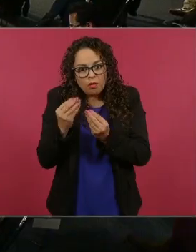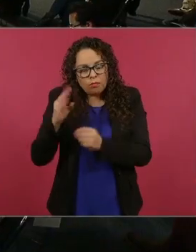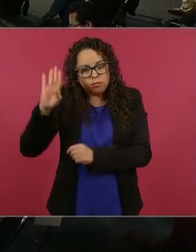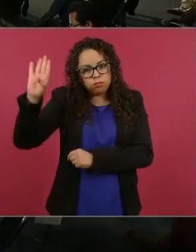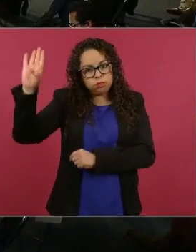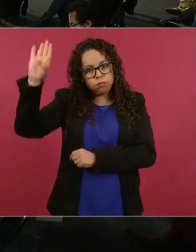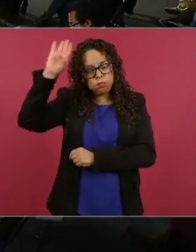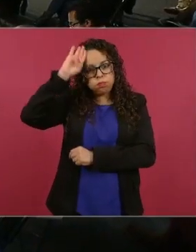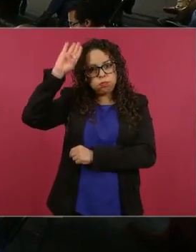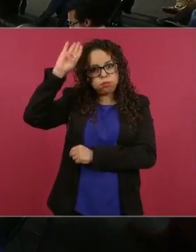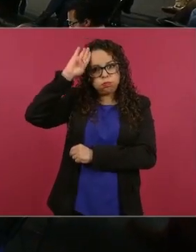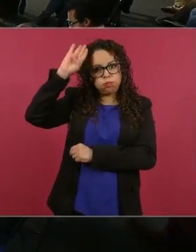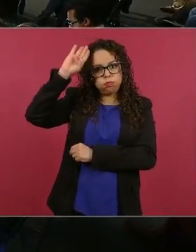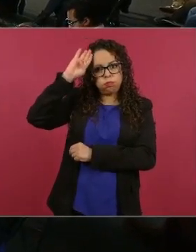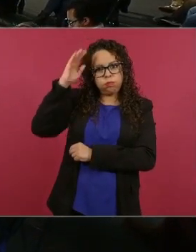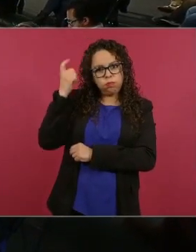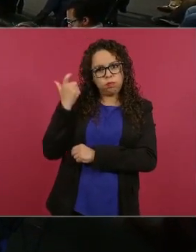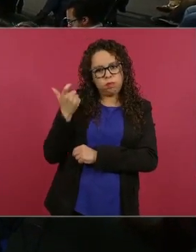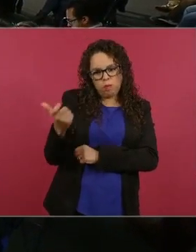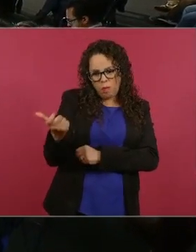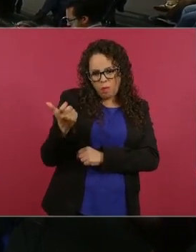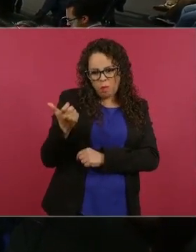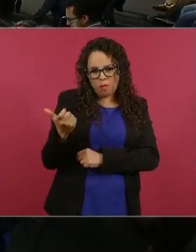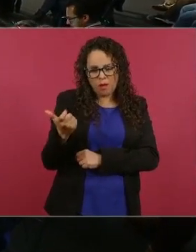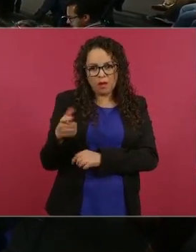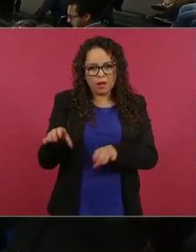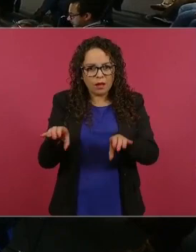los expresidentes van a tener